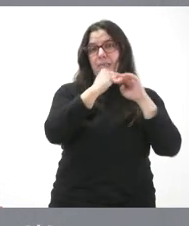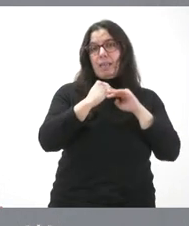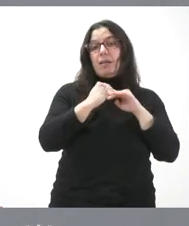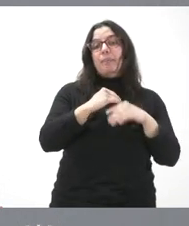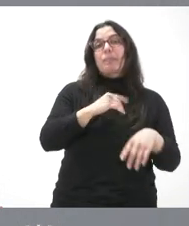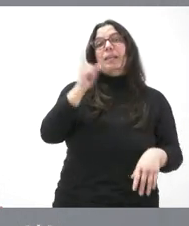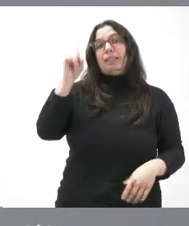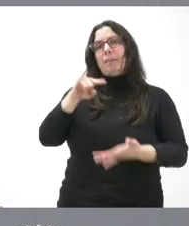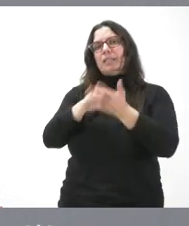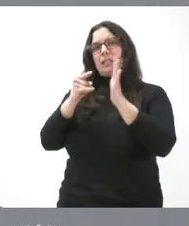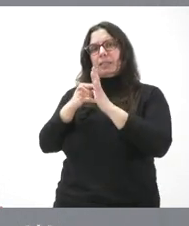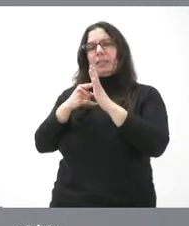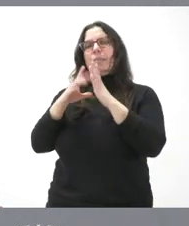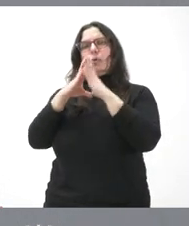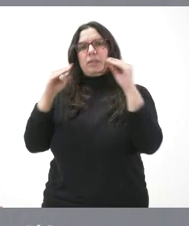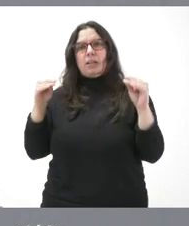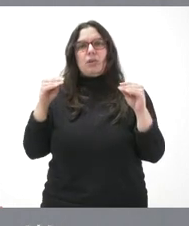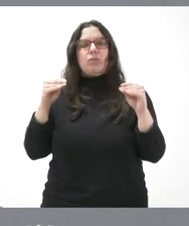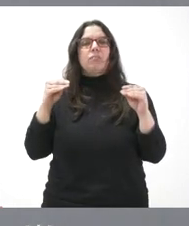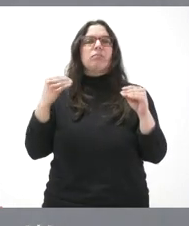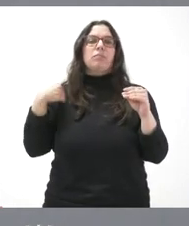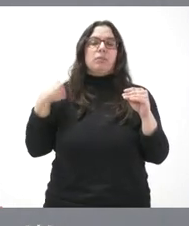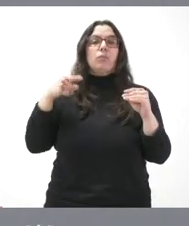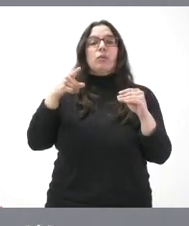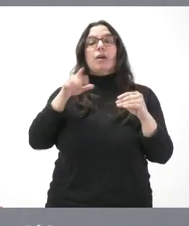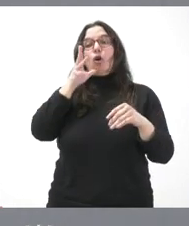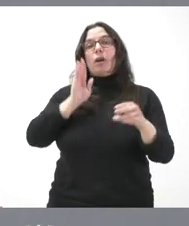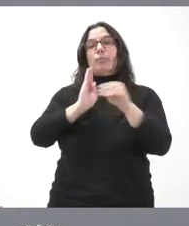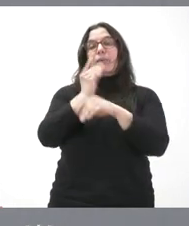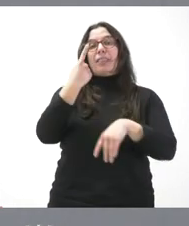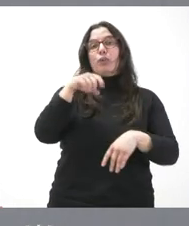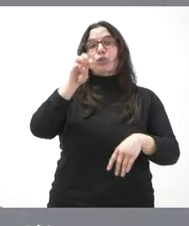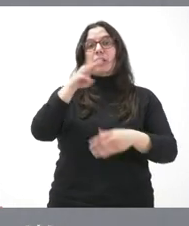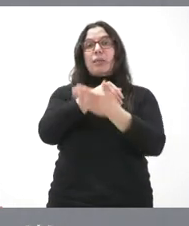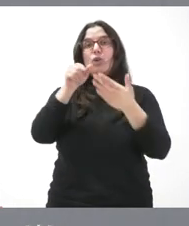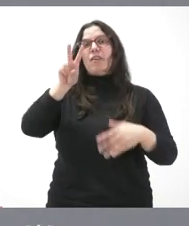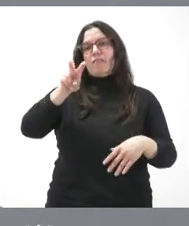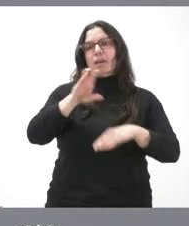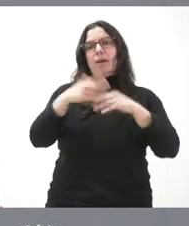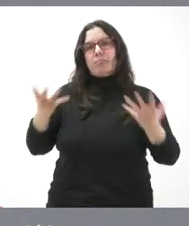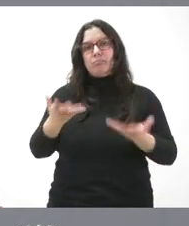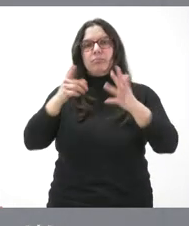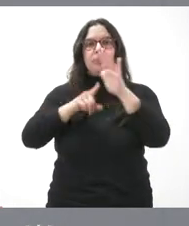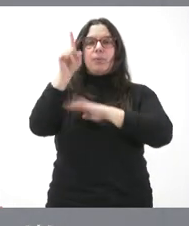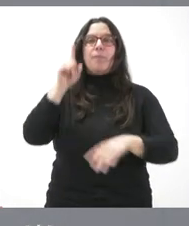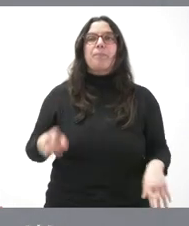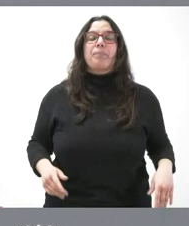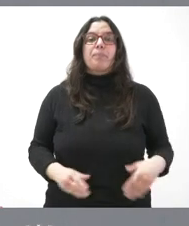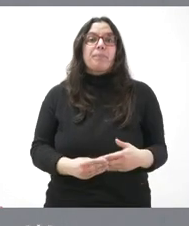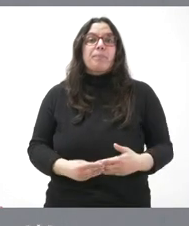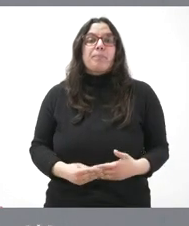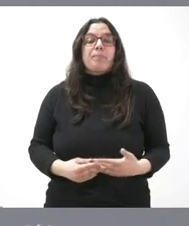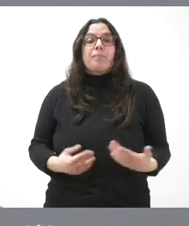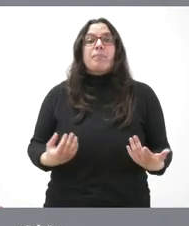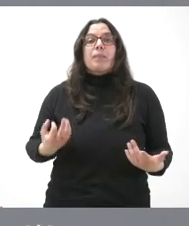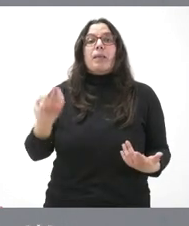somos también en el ámbito no universitario y esta aportación de 113 millones sirve a ello. Y lo tiene que ser naturalmente en el